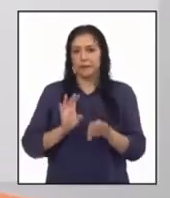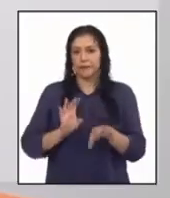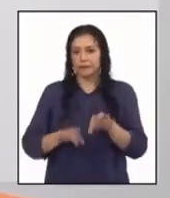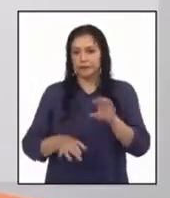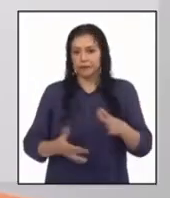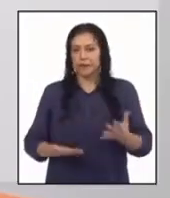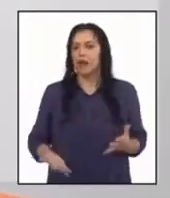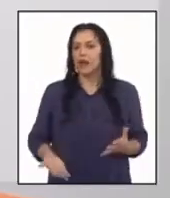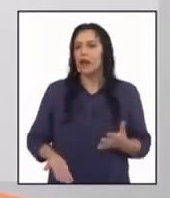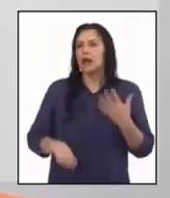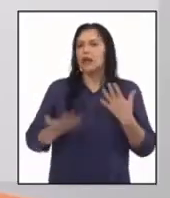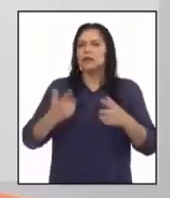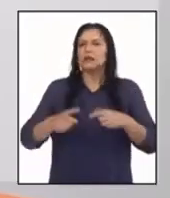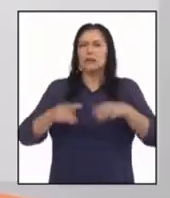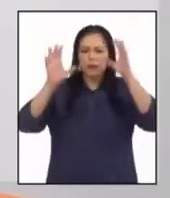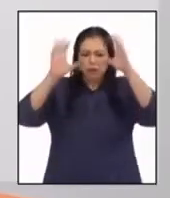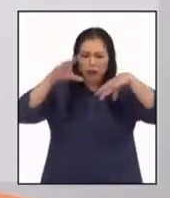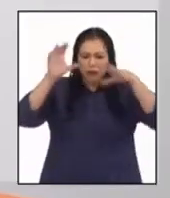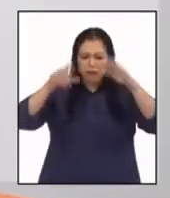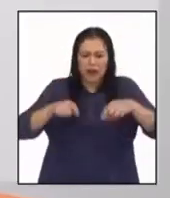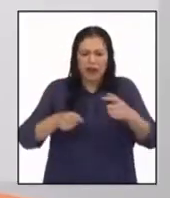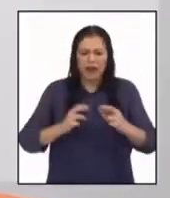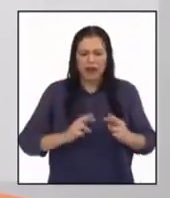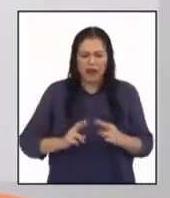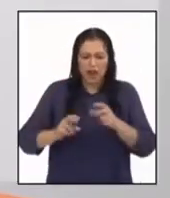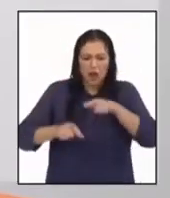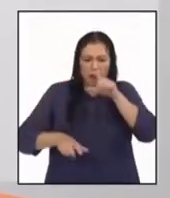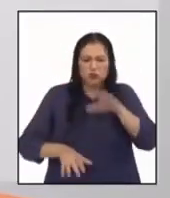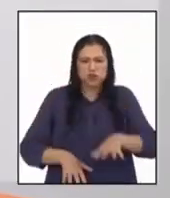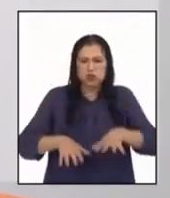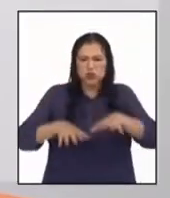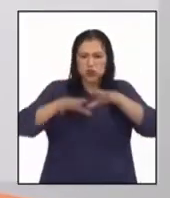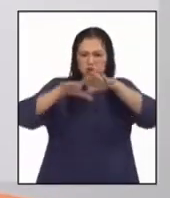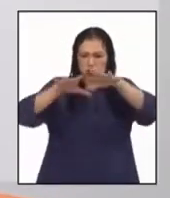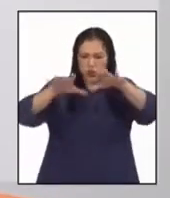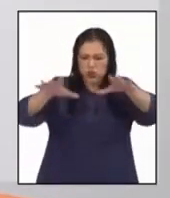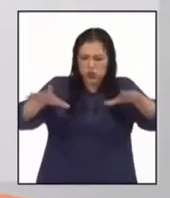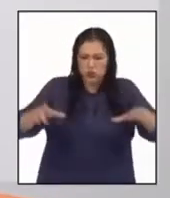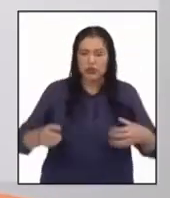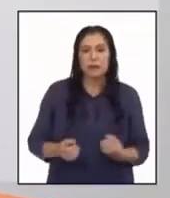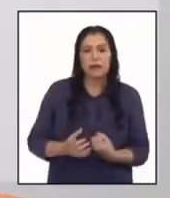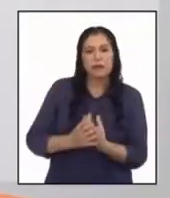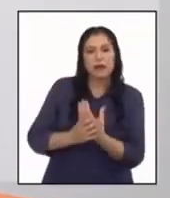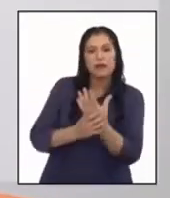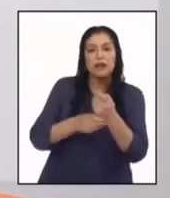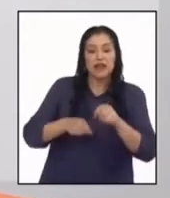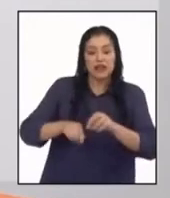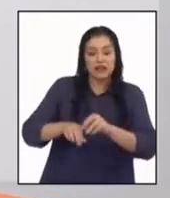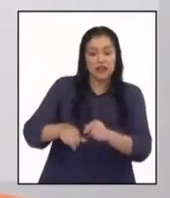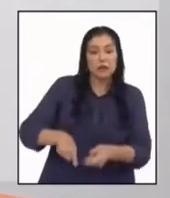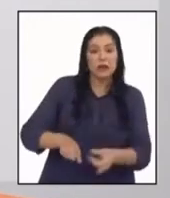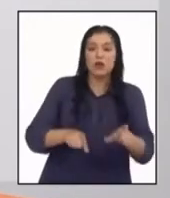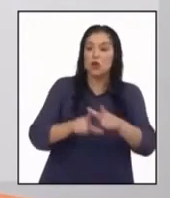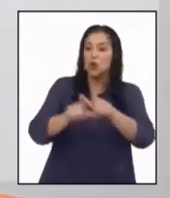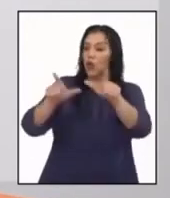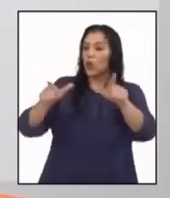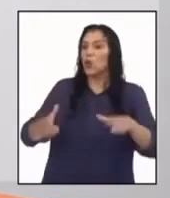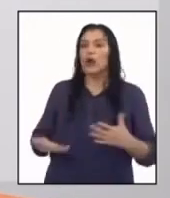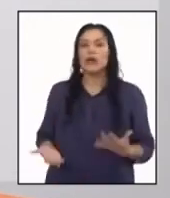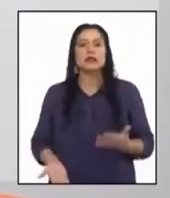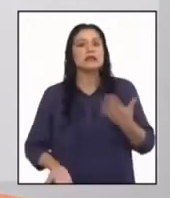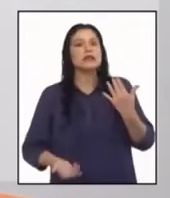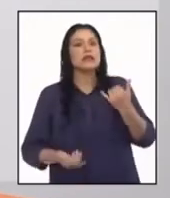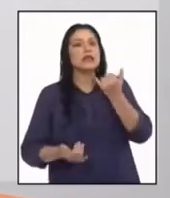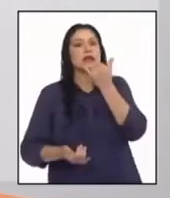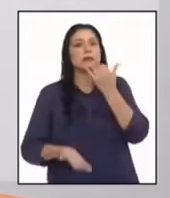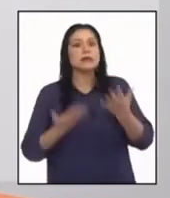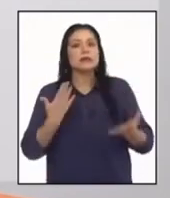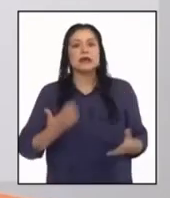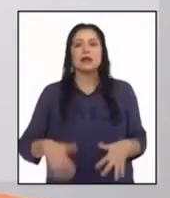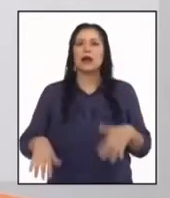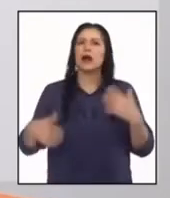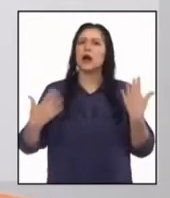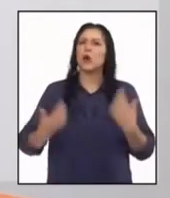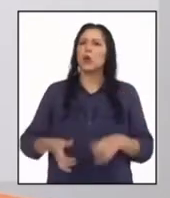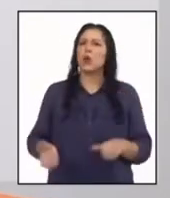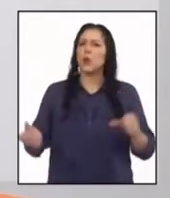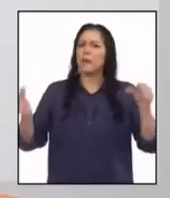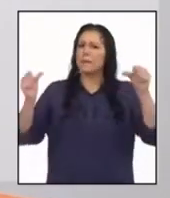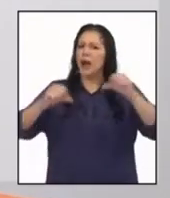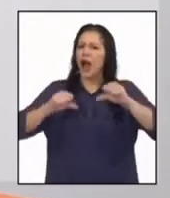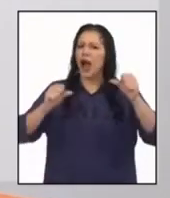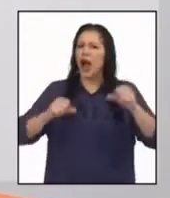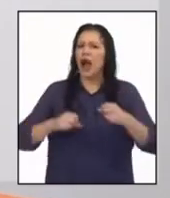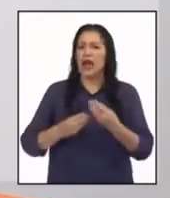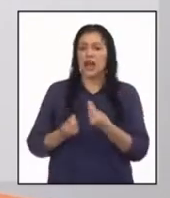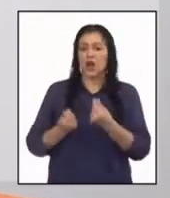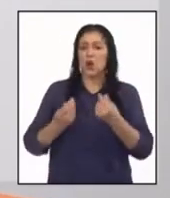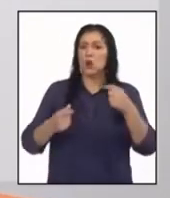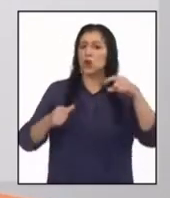Si las inundaciones llegan a afectar el campo agrícola, así como los lugares aledaños, provocaría pérdidas económicas en